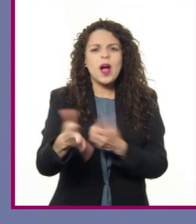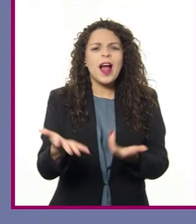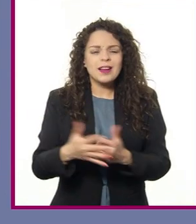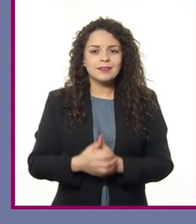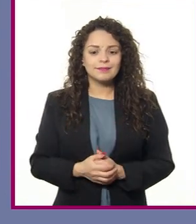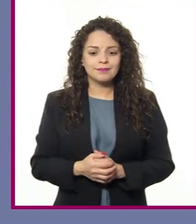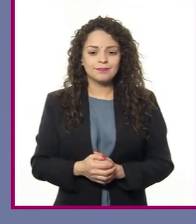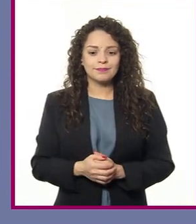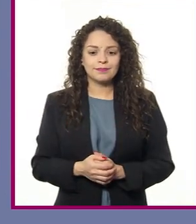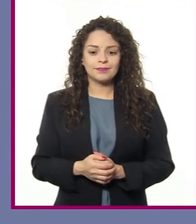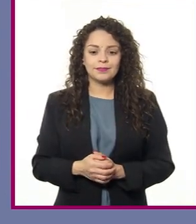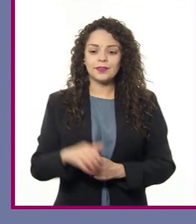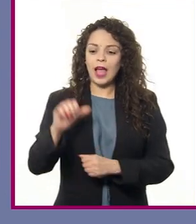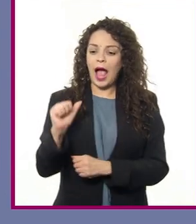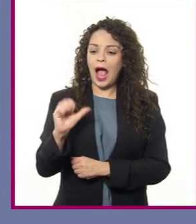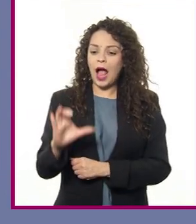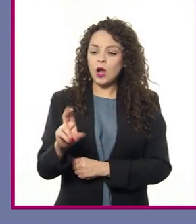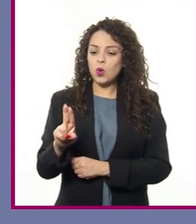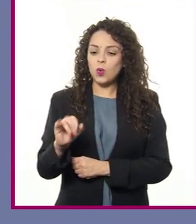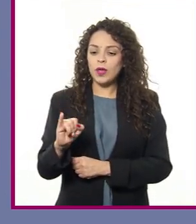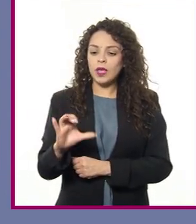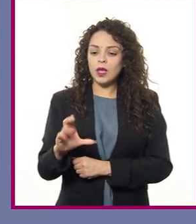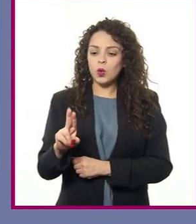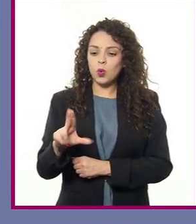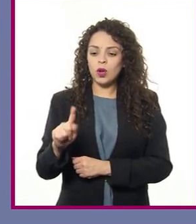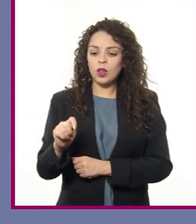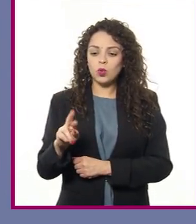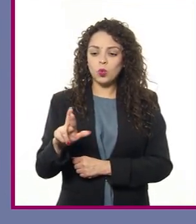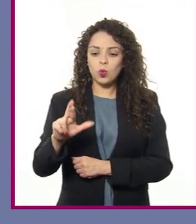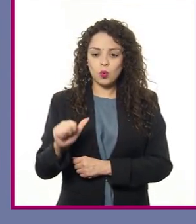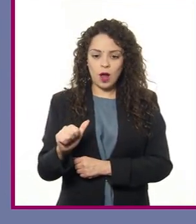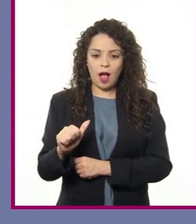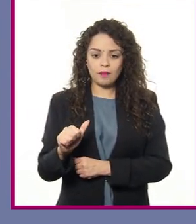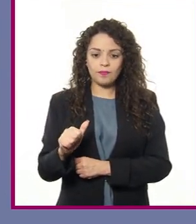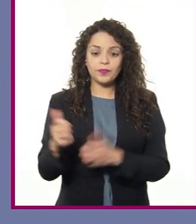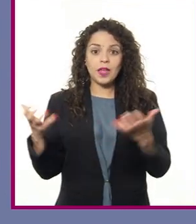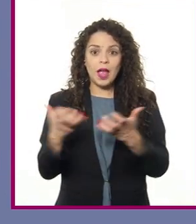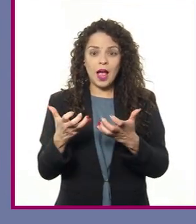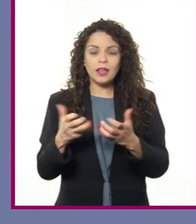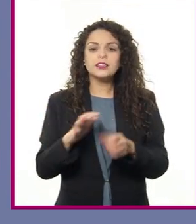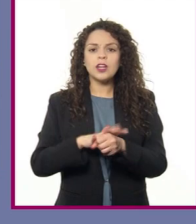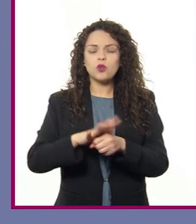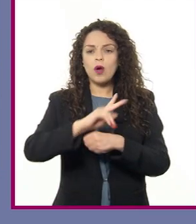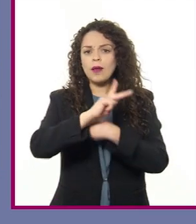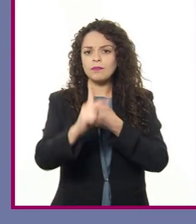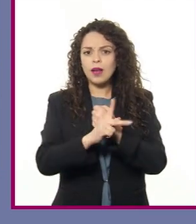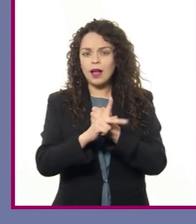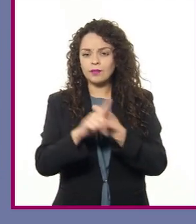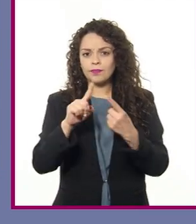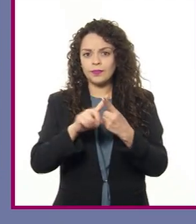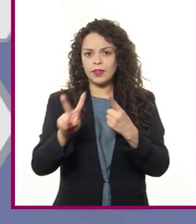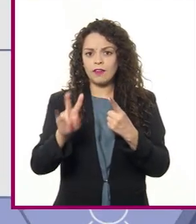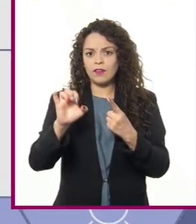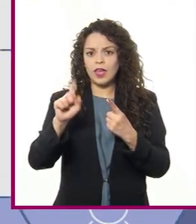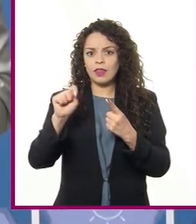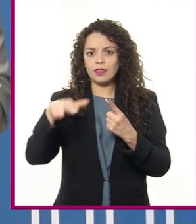La acuicultura. Y se practica en países como Vietnam.